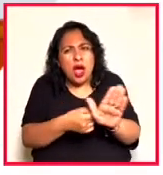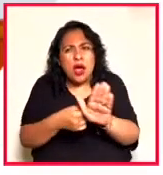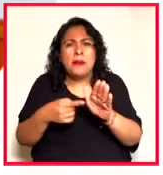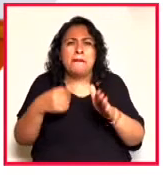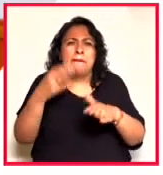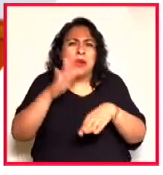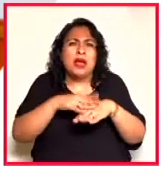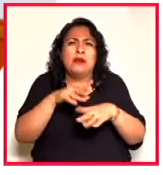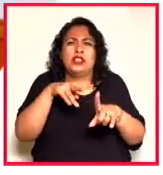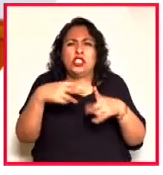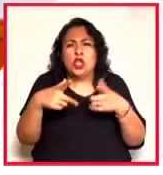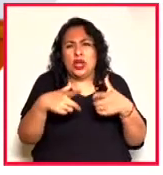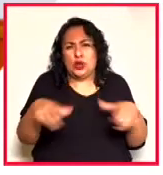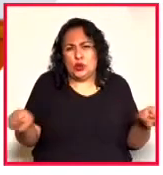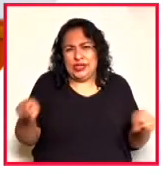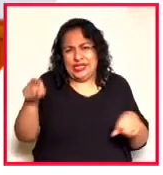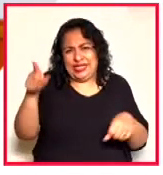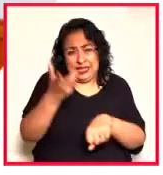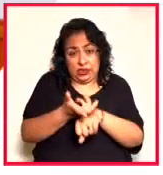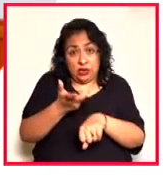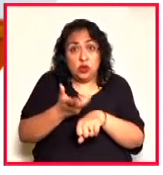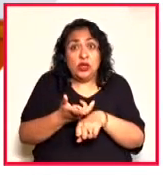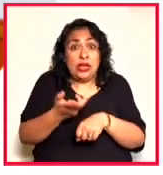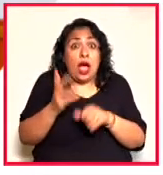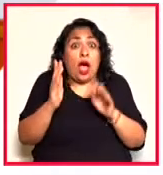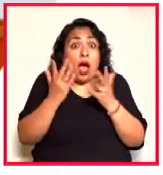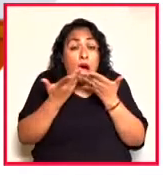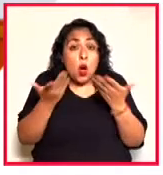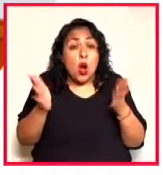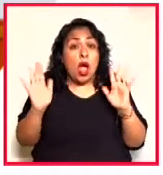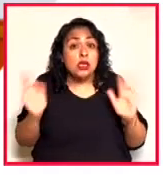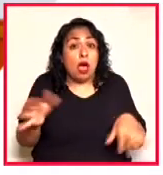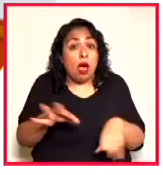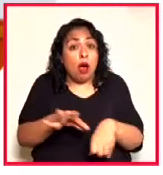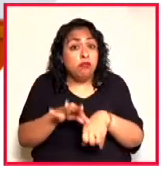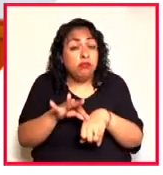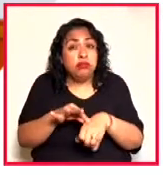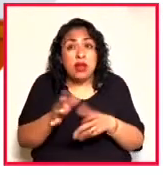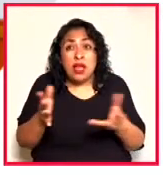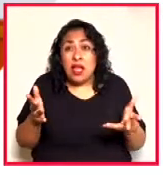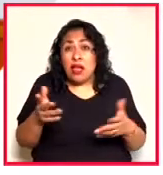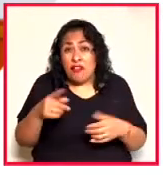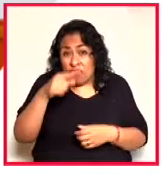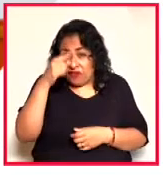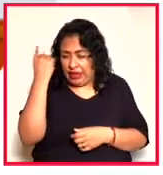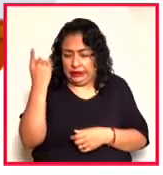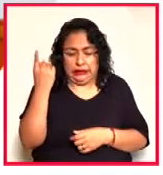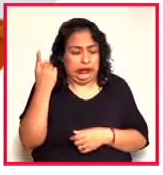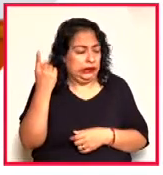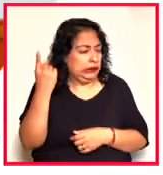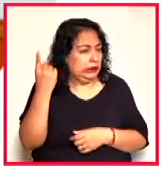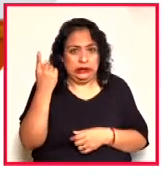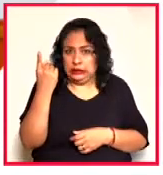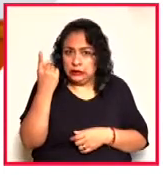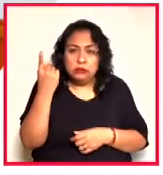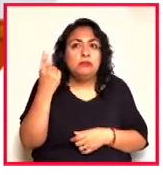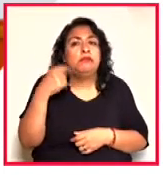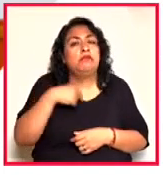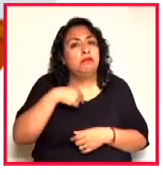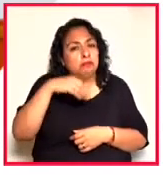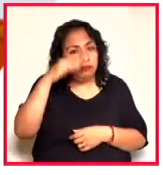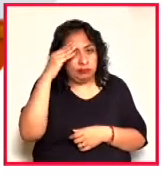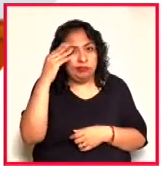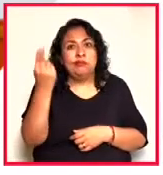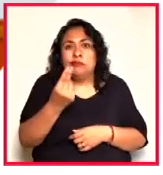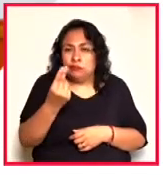el punto de vista lingüístico en Estados Unidos. Y bueno, esto ya se logró. No fue nada, nada sencillo. Y creo que vamos a tener que darle